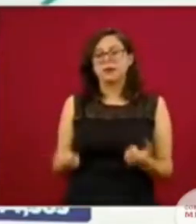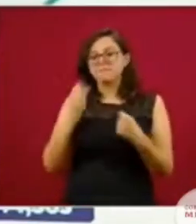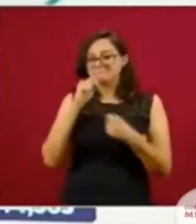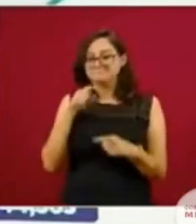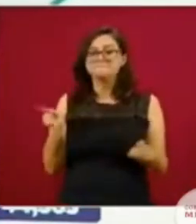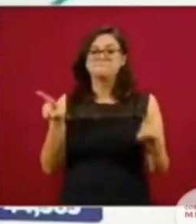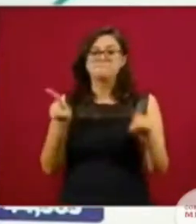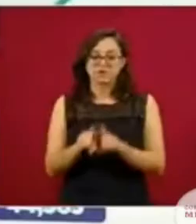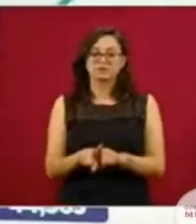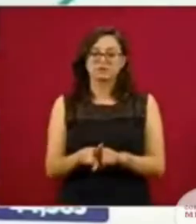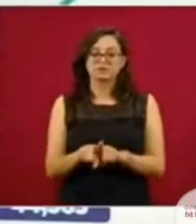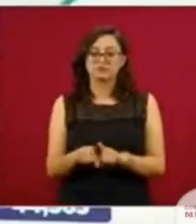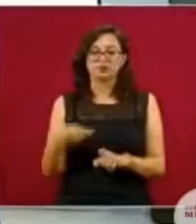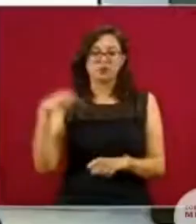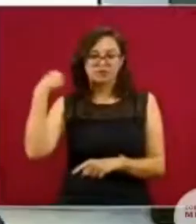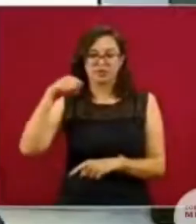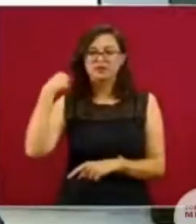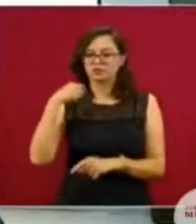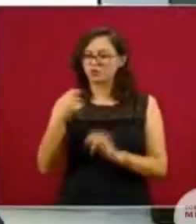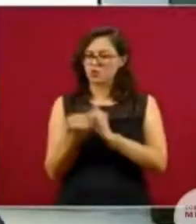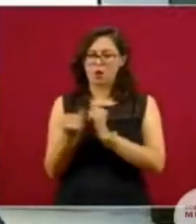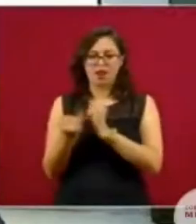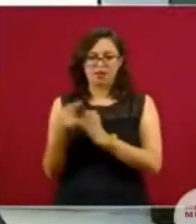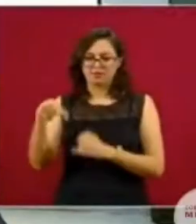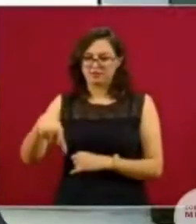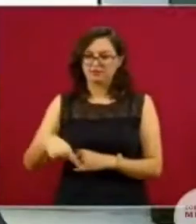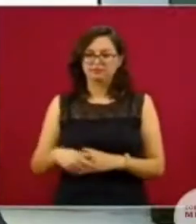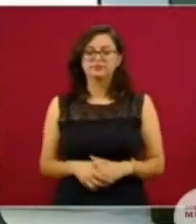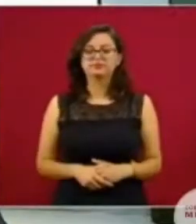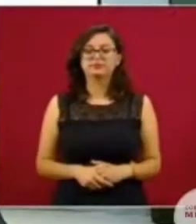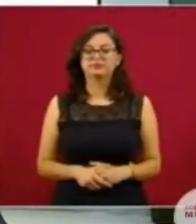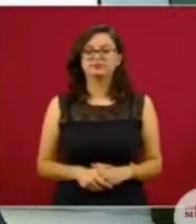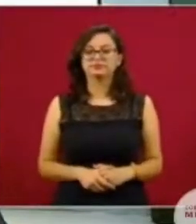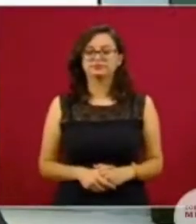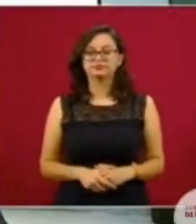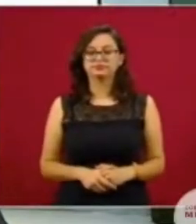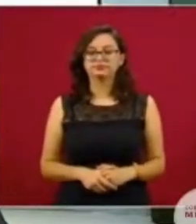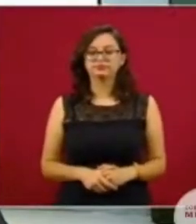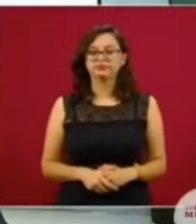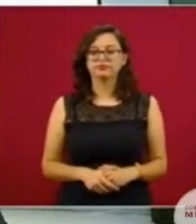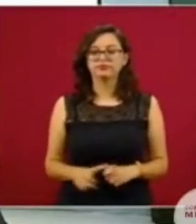por ciento y verán que es la misma situación que se presenta en Tabasco. Veamos la siguiente.